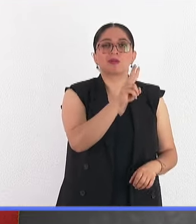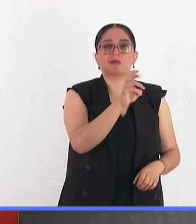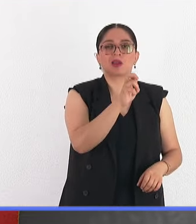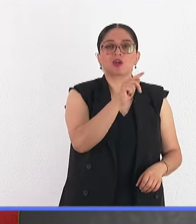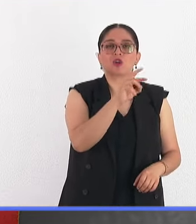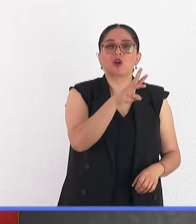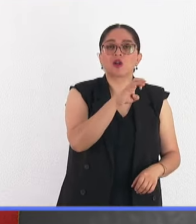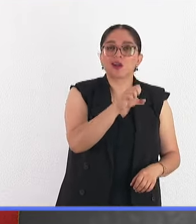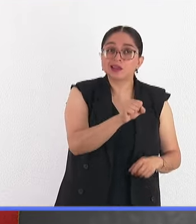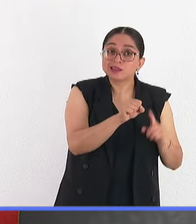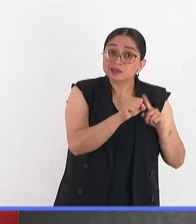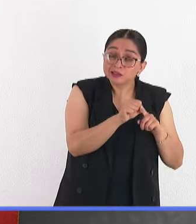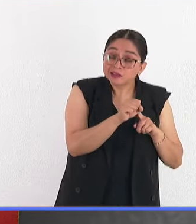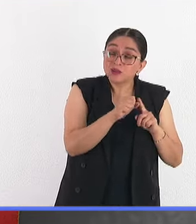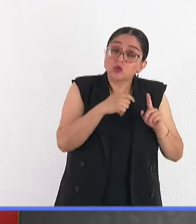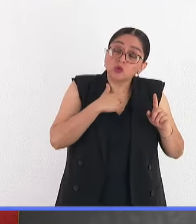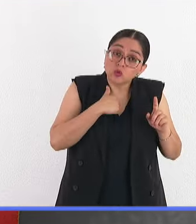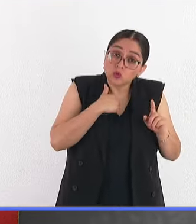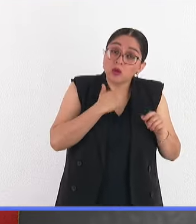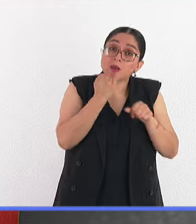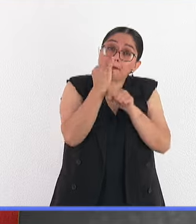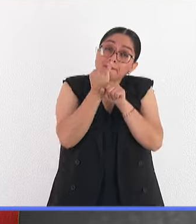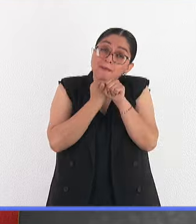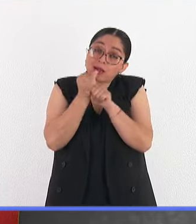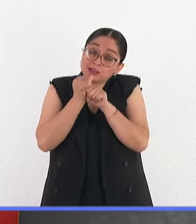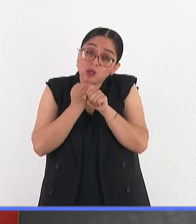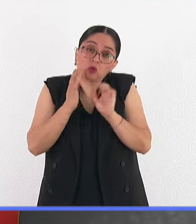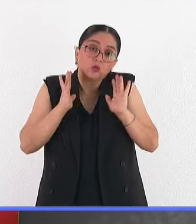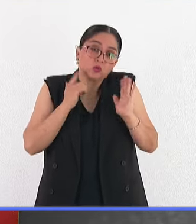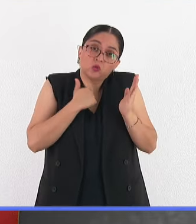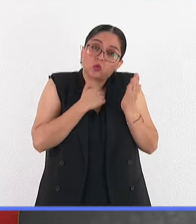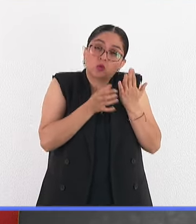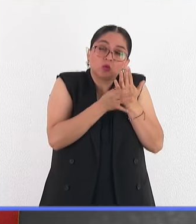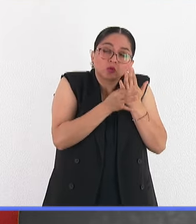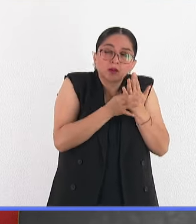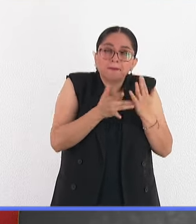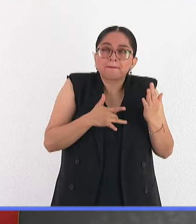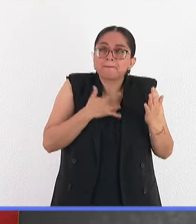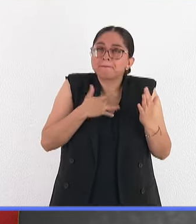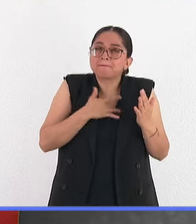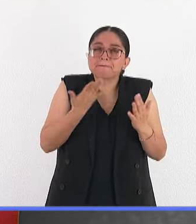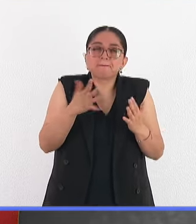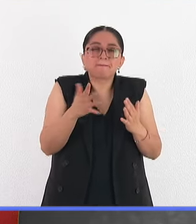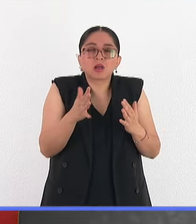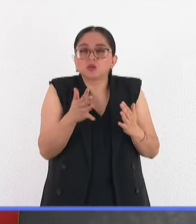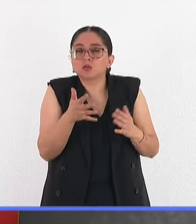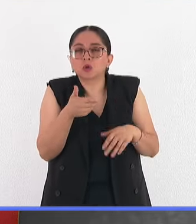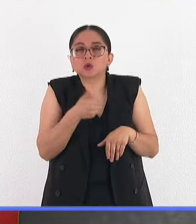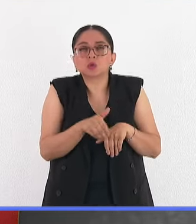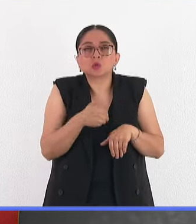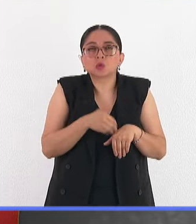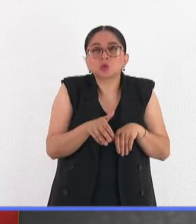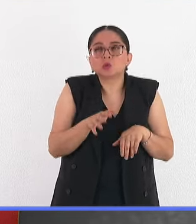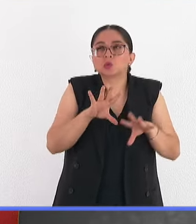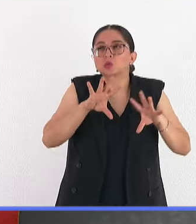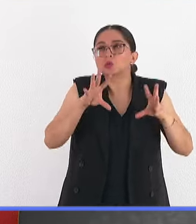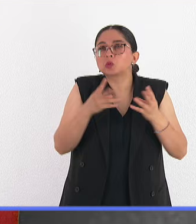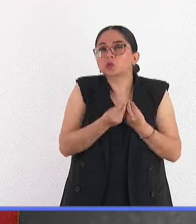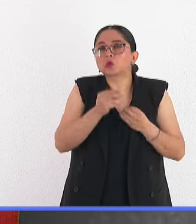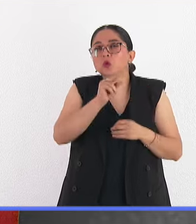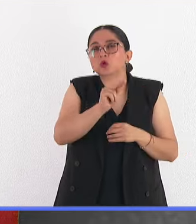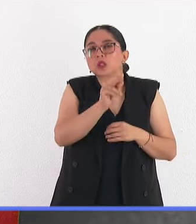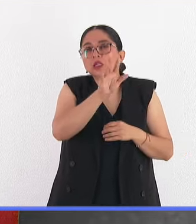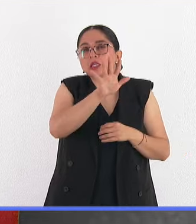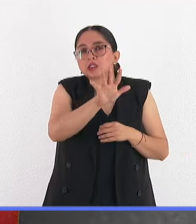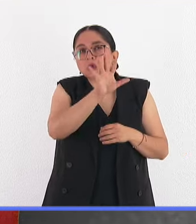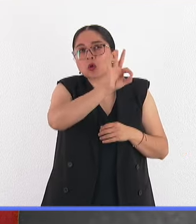el vector, según yo, y es un cálculo muy aproximado, puede estar en el 85%